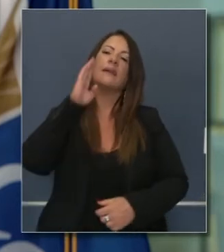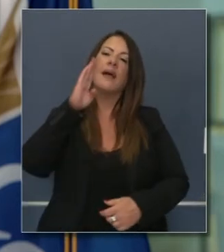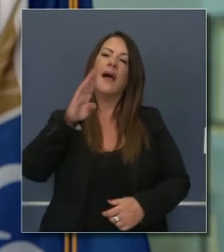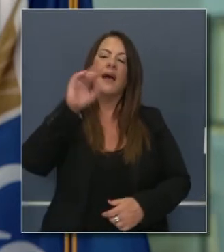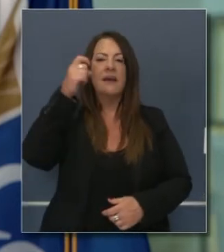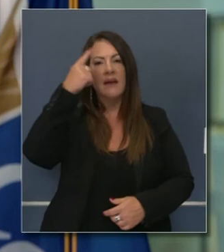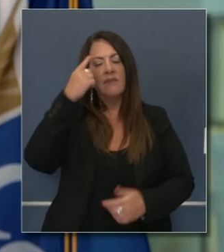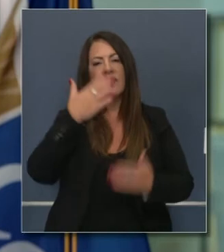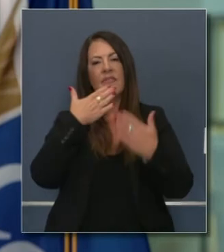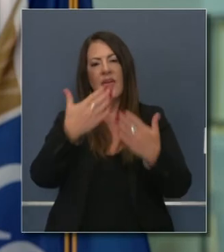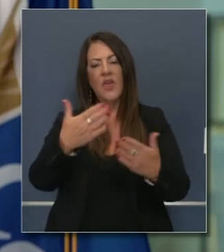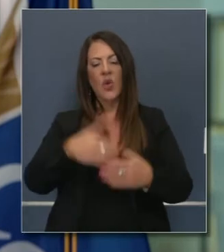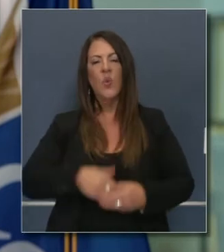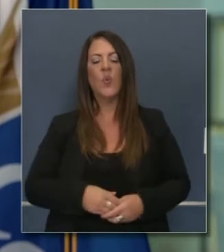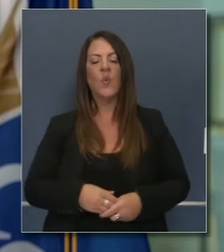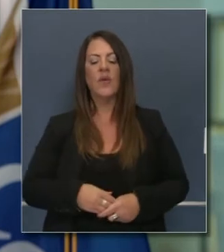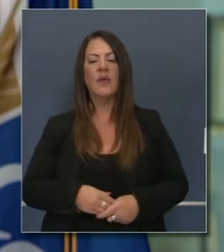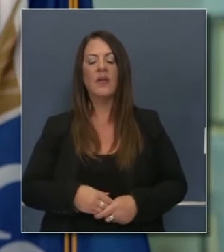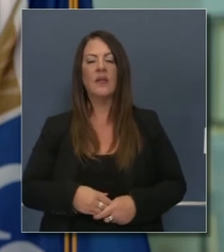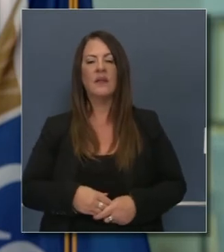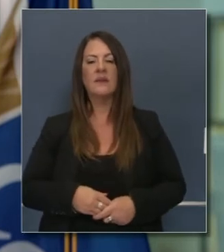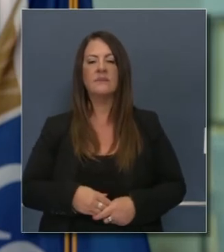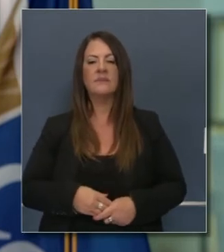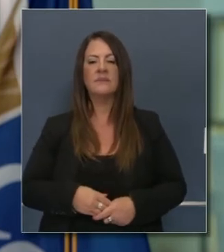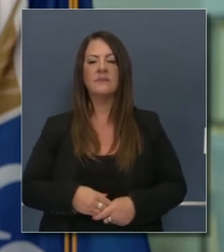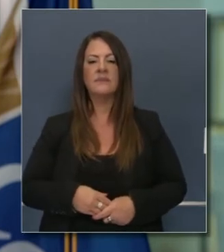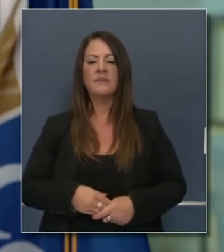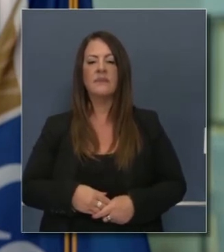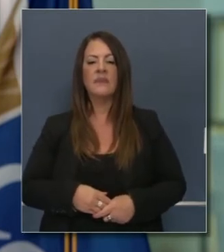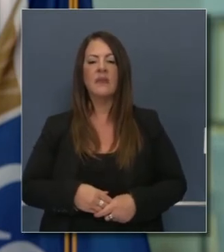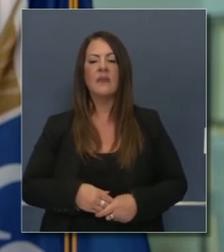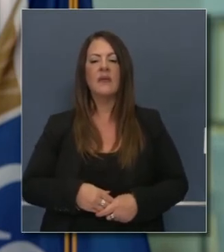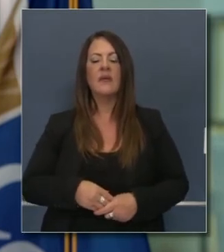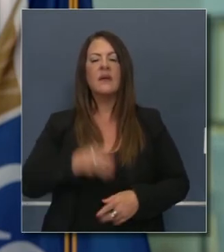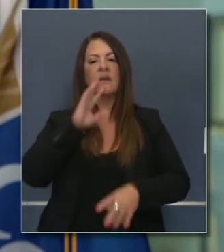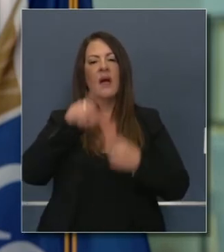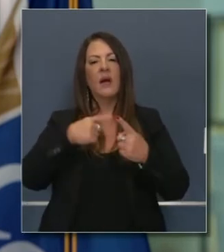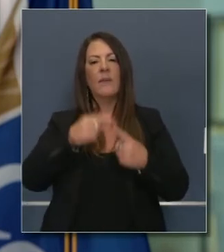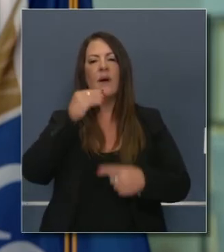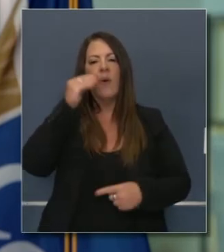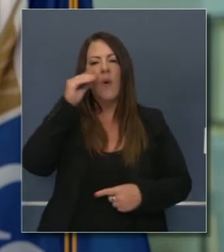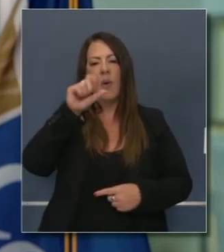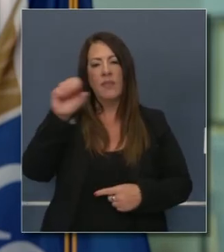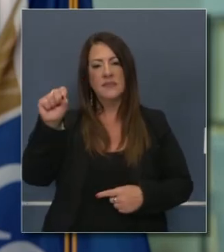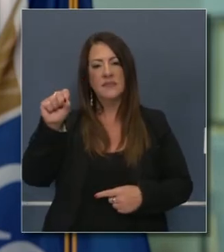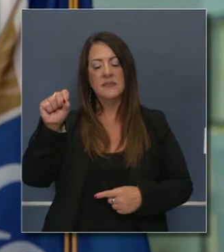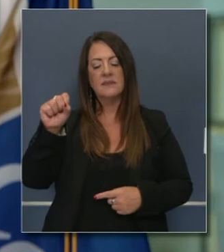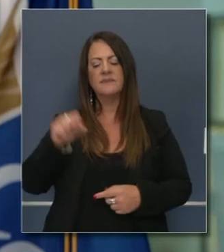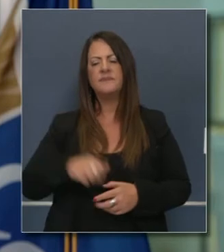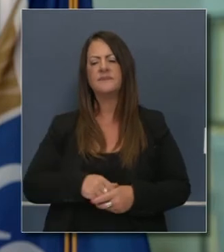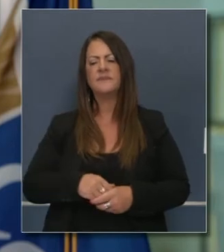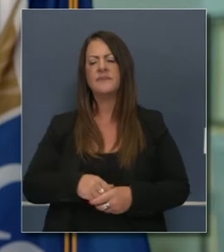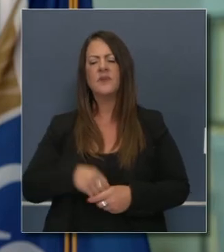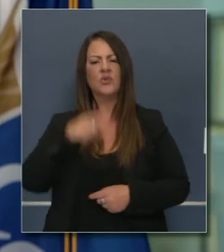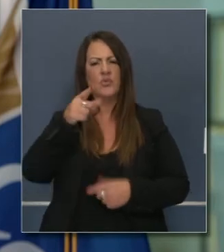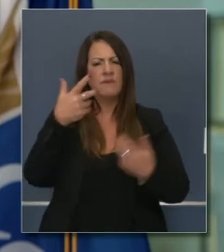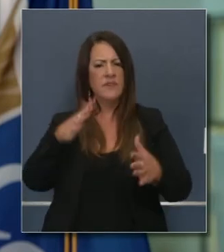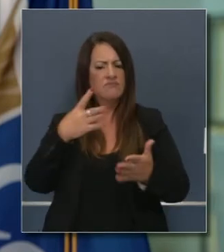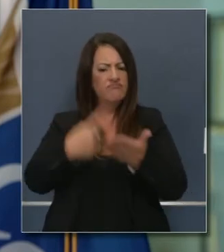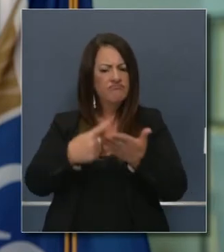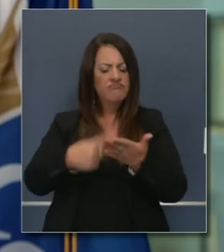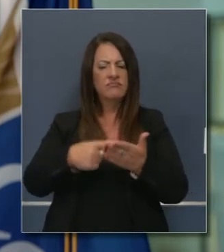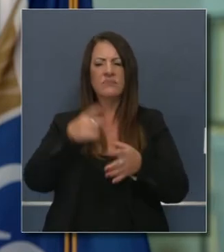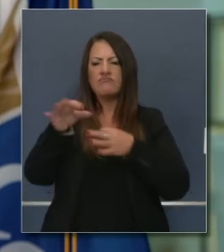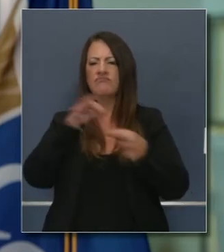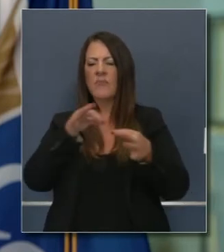Hola, gobernador. Muchas gracias por la pregunta. No le voy a lanzar ninguna granada hoy. La cuestión de desemparo. Usted